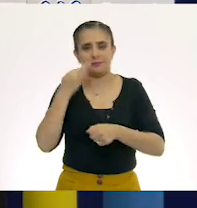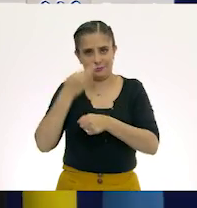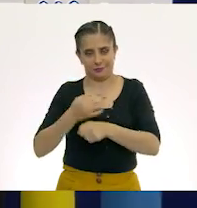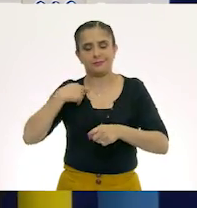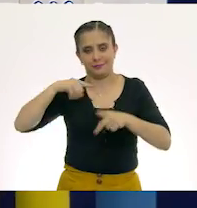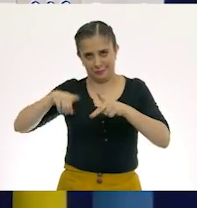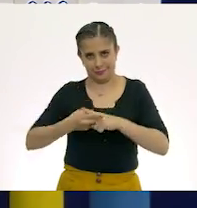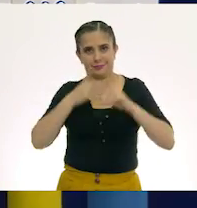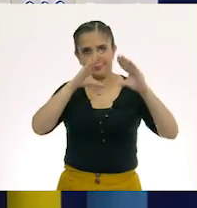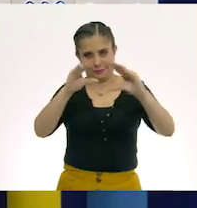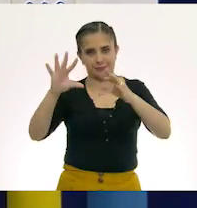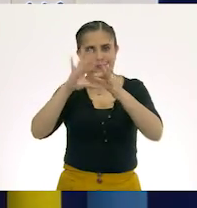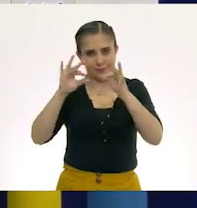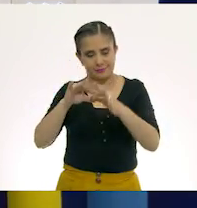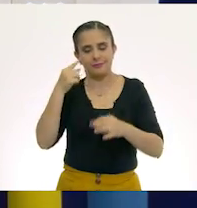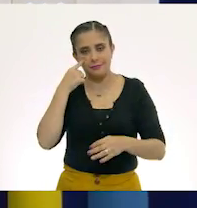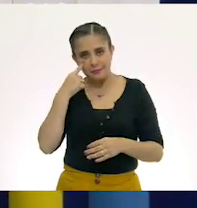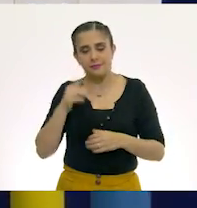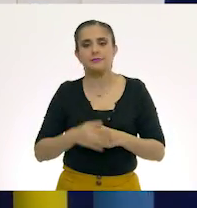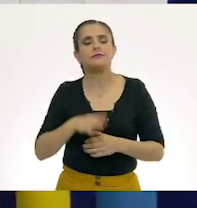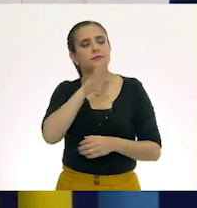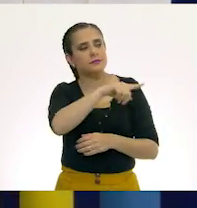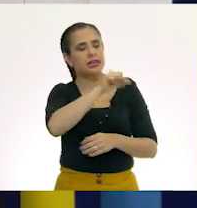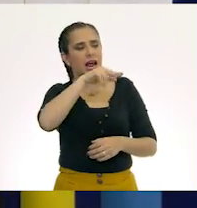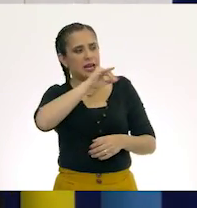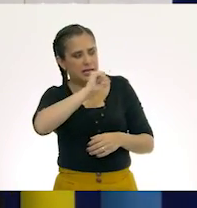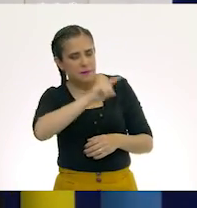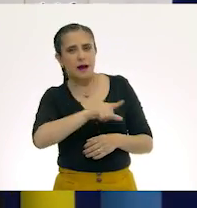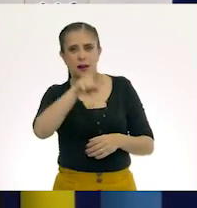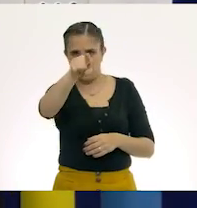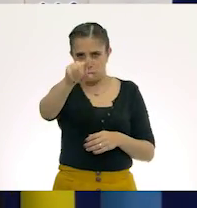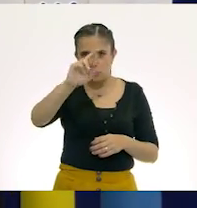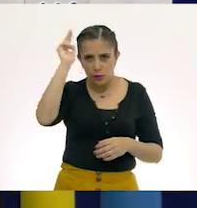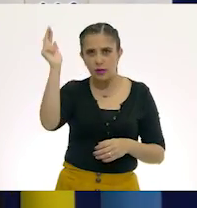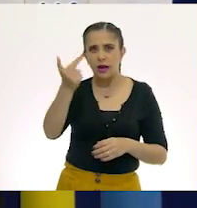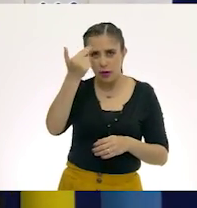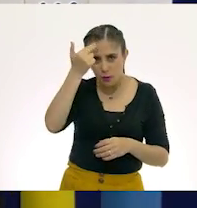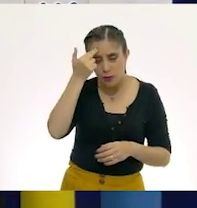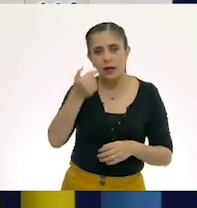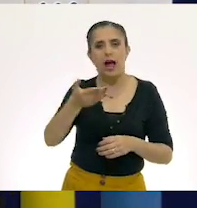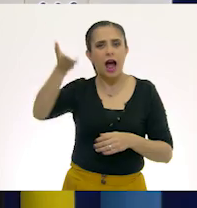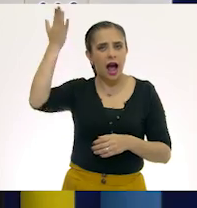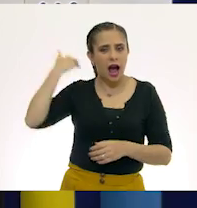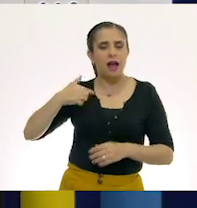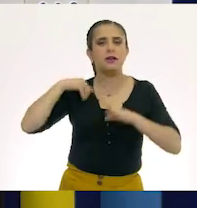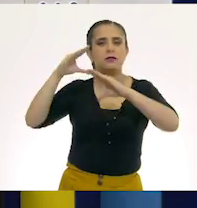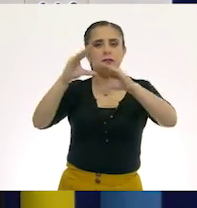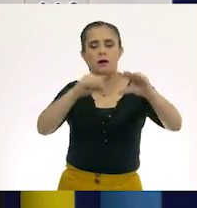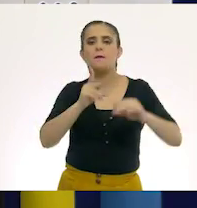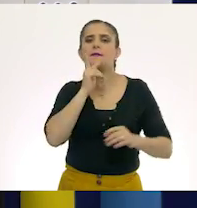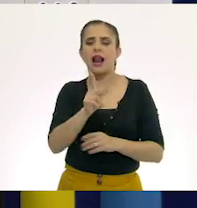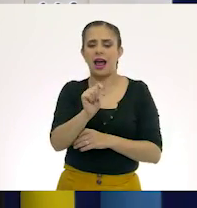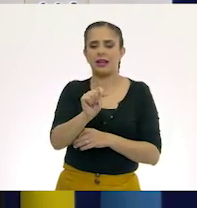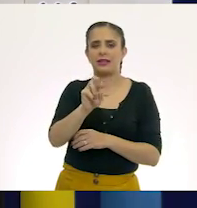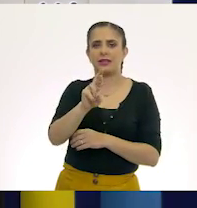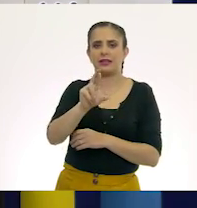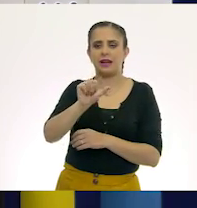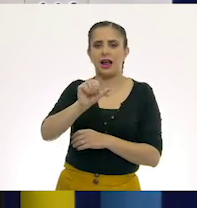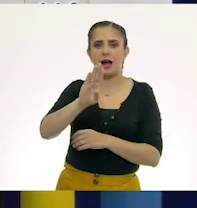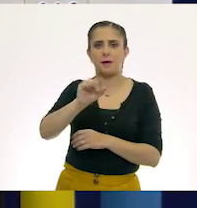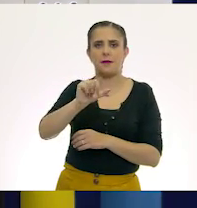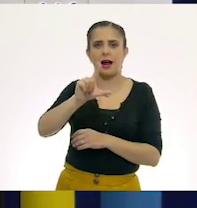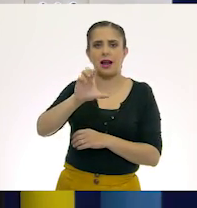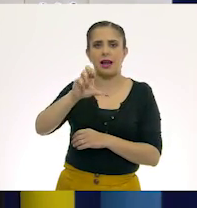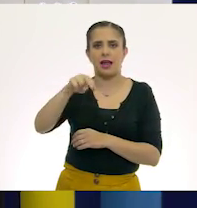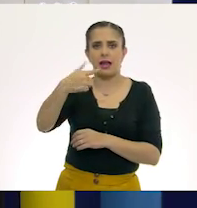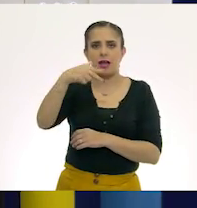Bien. ¿Recuerdas, Aníbal? ¿Recuerdan ahí en casa que trabajamos con un trabalenguas que nos costó un poquito de trabajo, pero que los